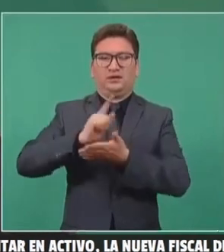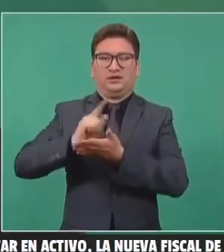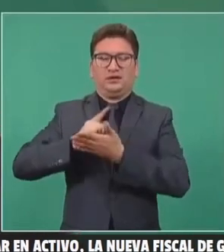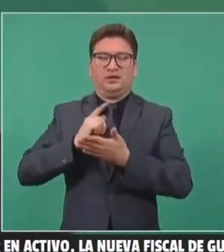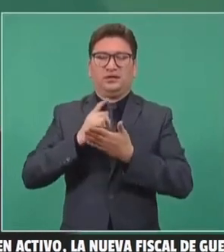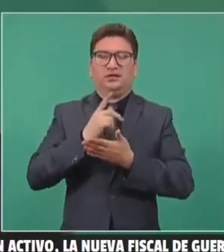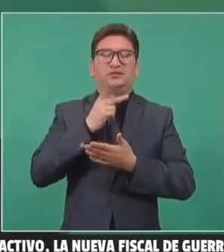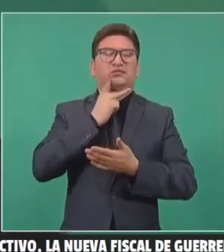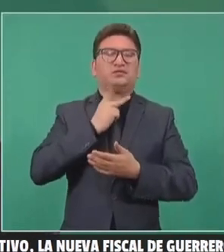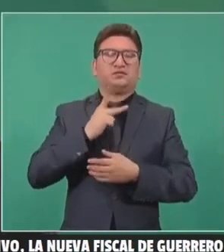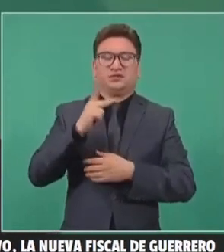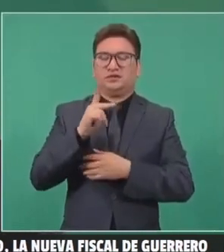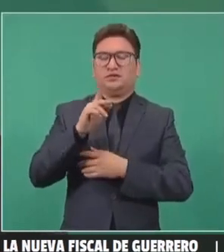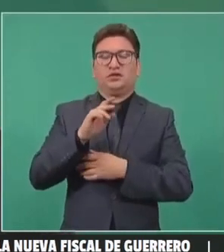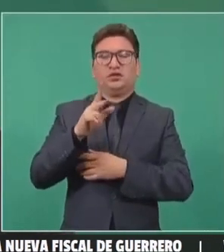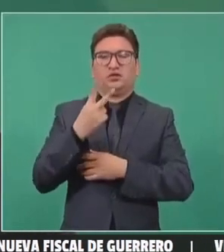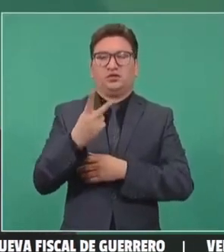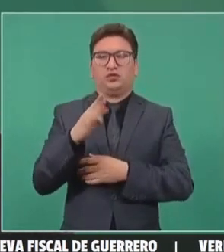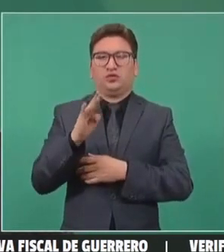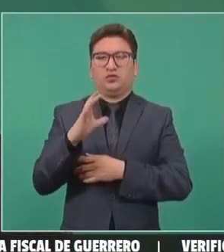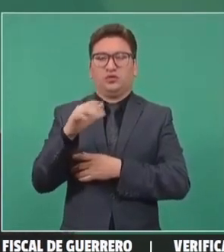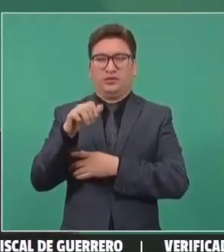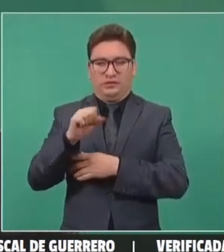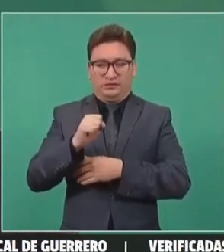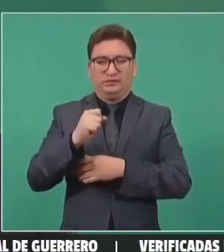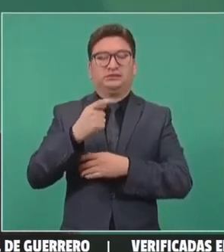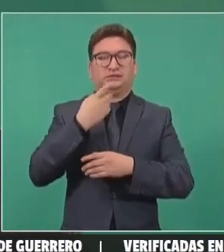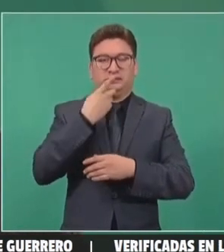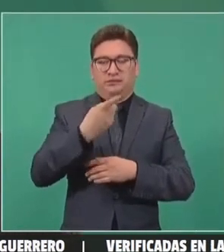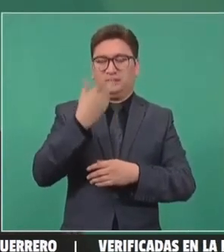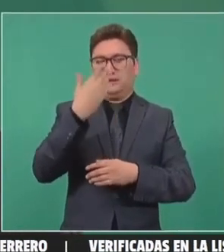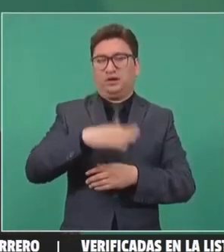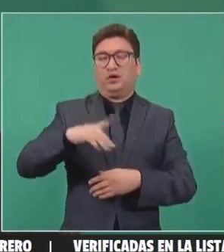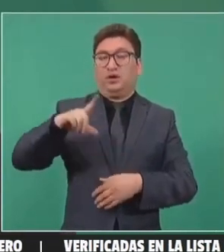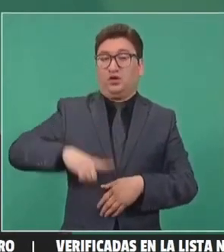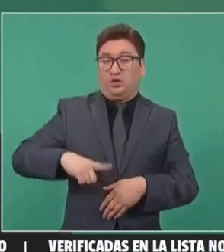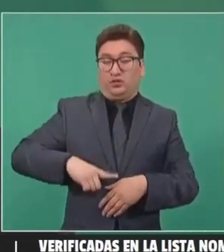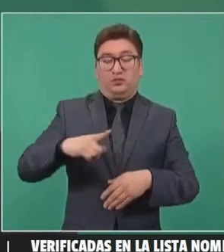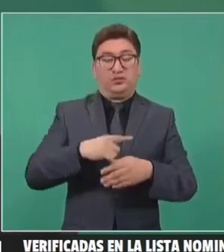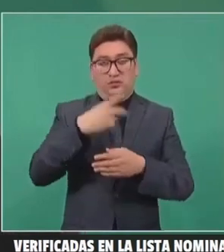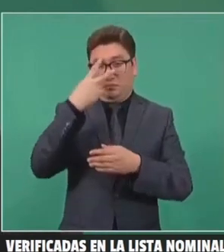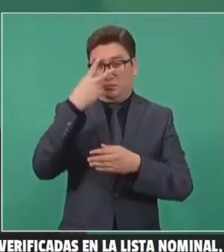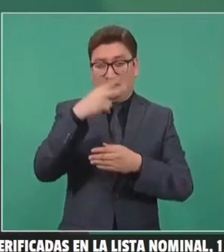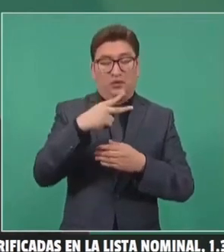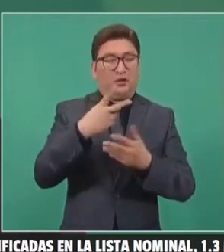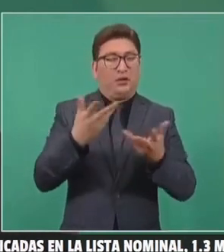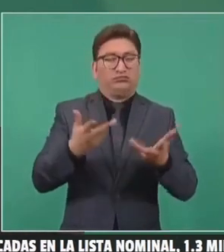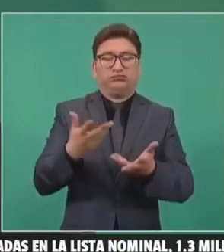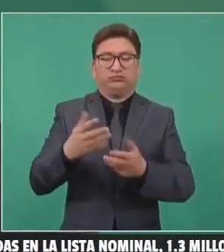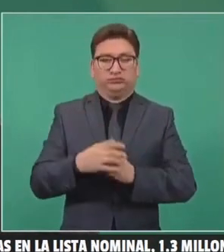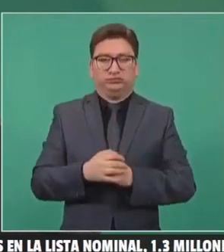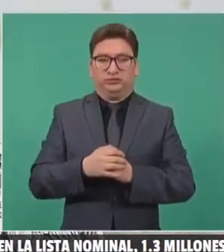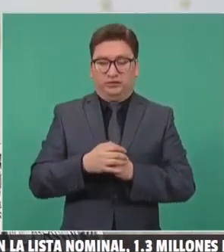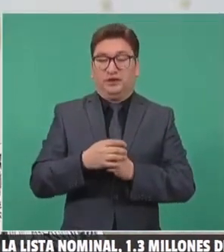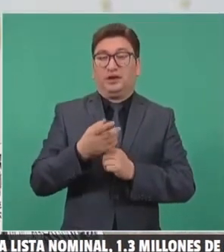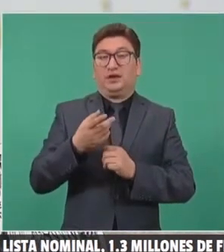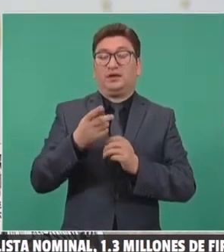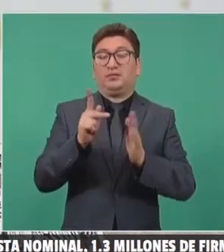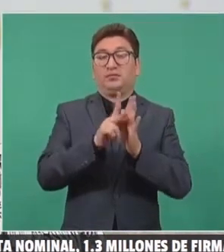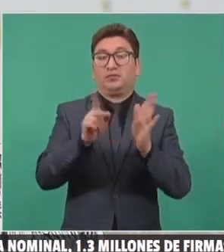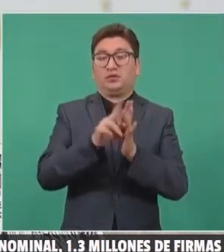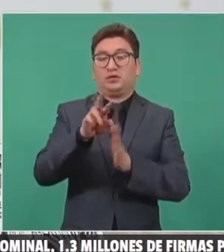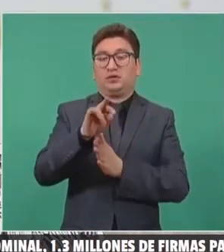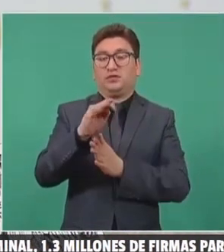No cesan los ataques por las obras de justicia social que ha emprendido el gobierno de México. Por ejemplo, el diario Reforma